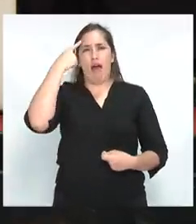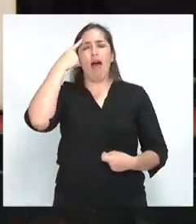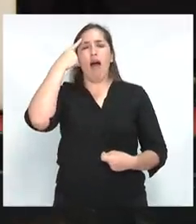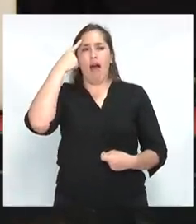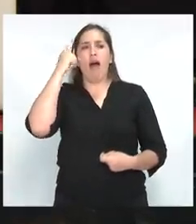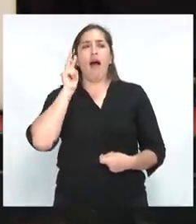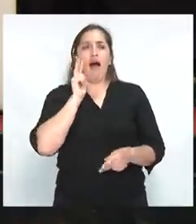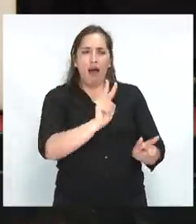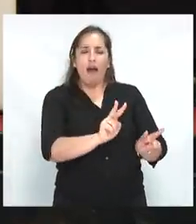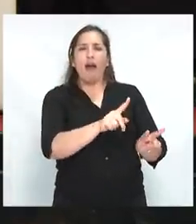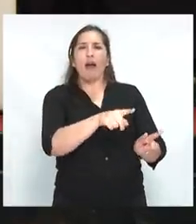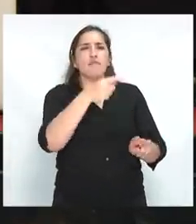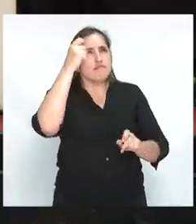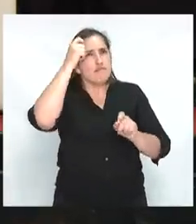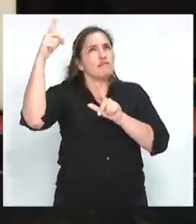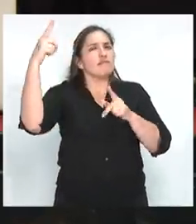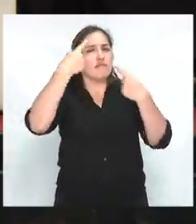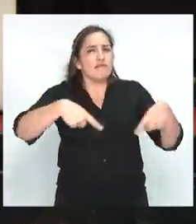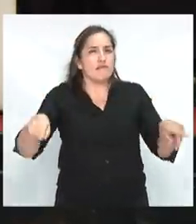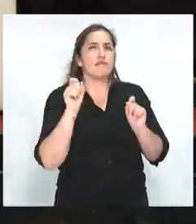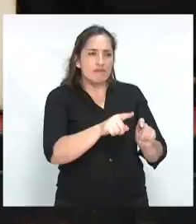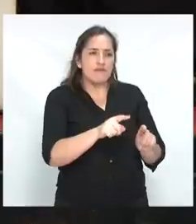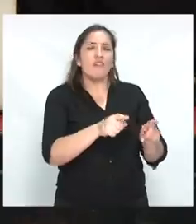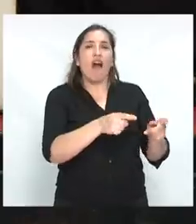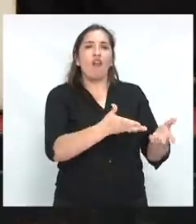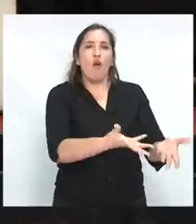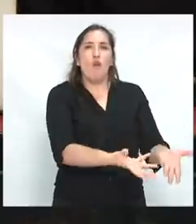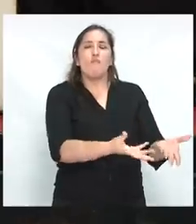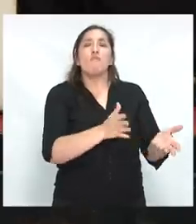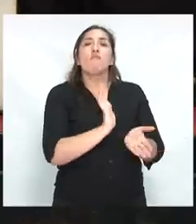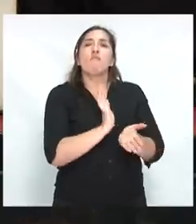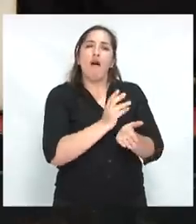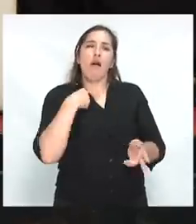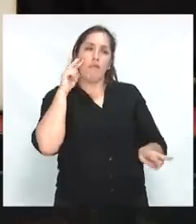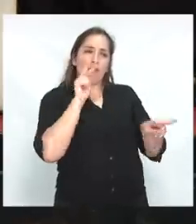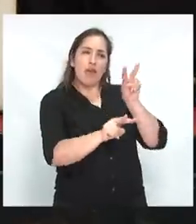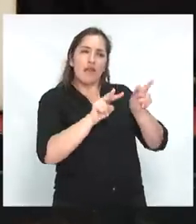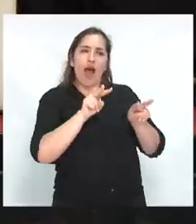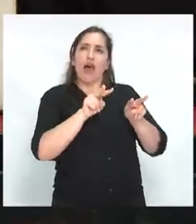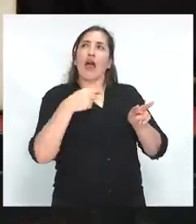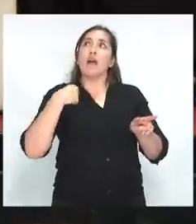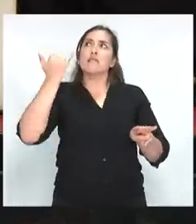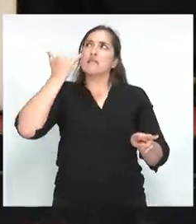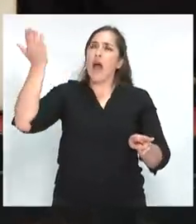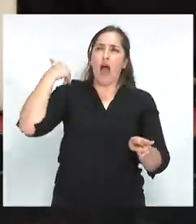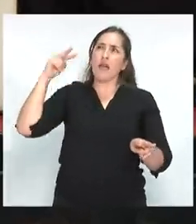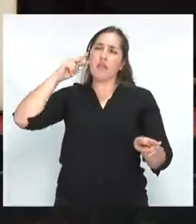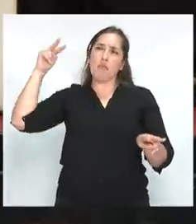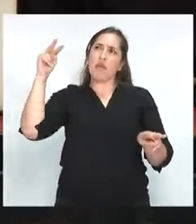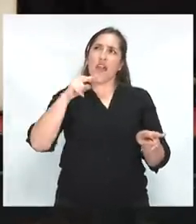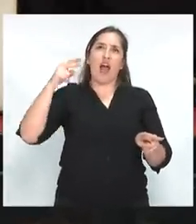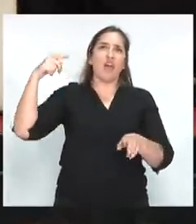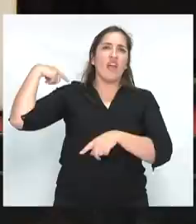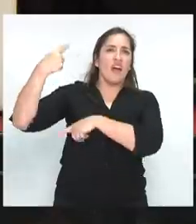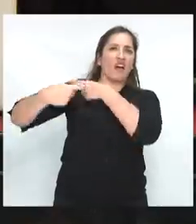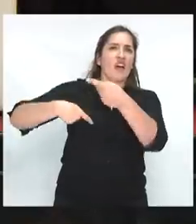de abollar sus creencias iniciales, heredadas de miradas conservadoras, para tener una actitud